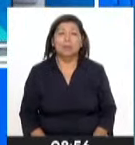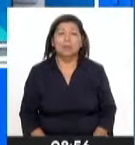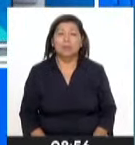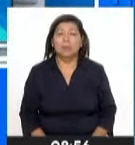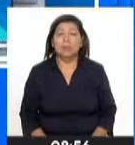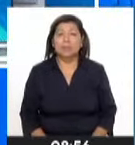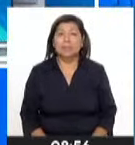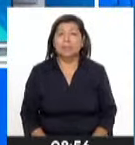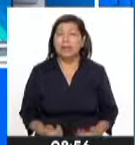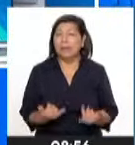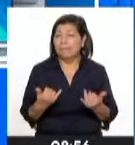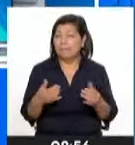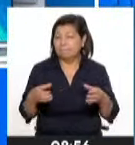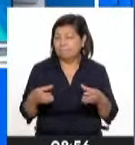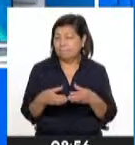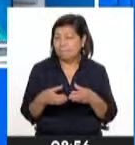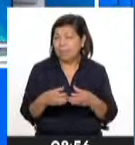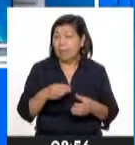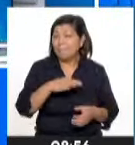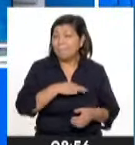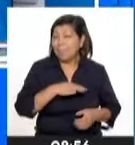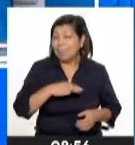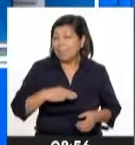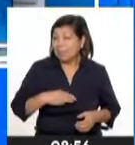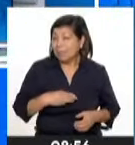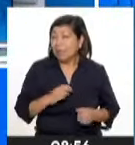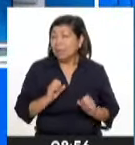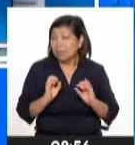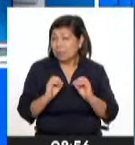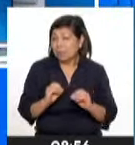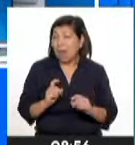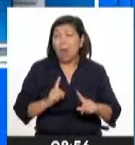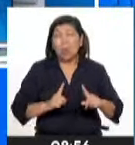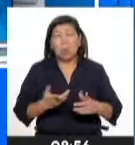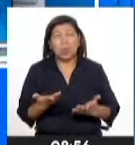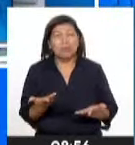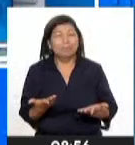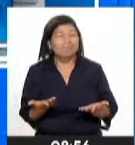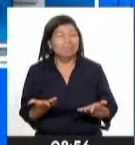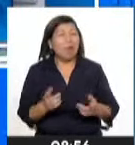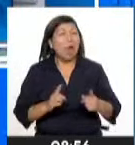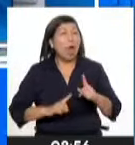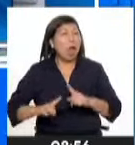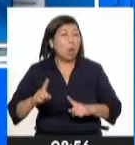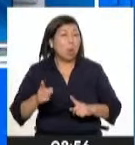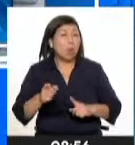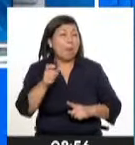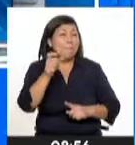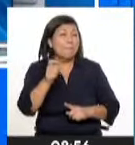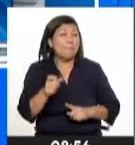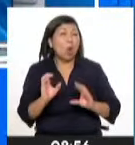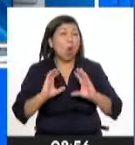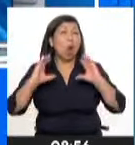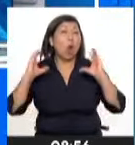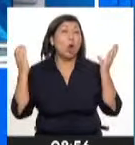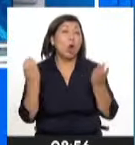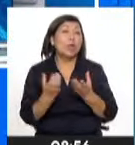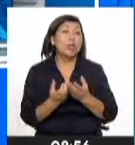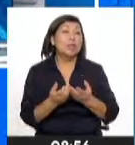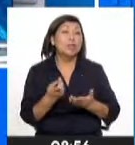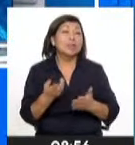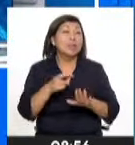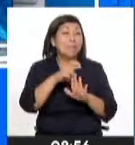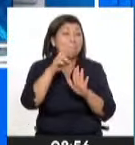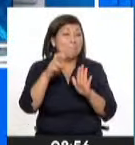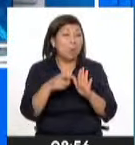calidad integrante del Gabinete Ministerial. Se han dado algunas críticas, sobre todo por algunos personajes del Congreso de la República, respecto a este